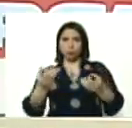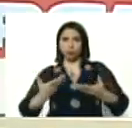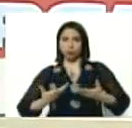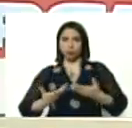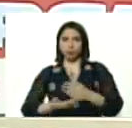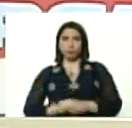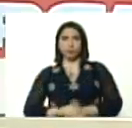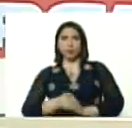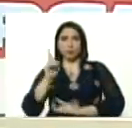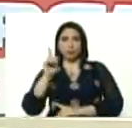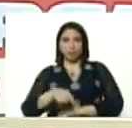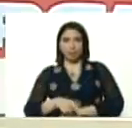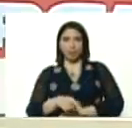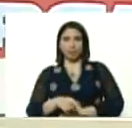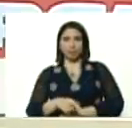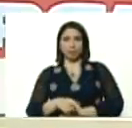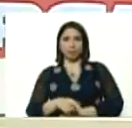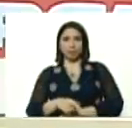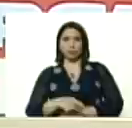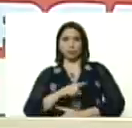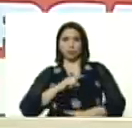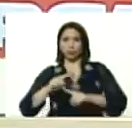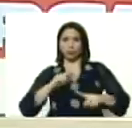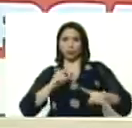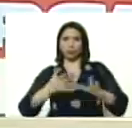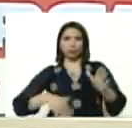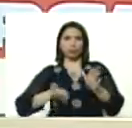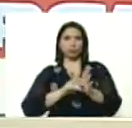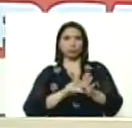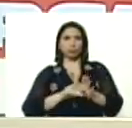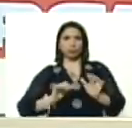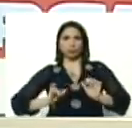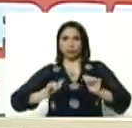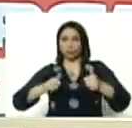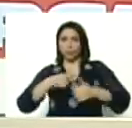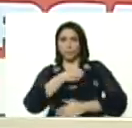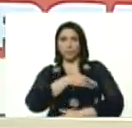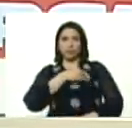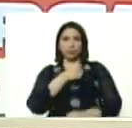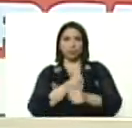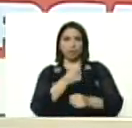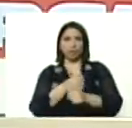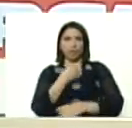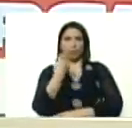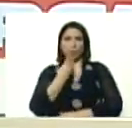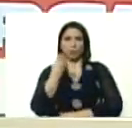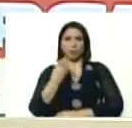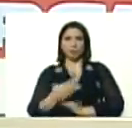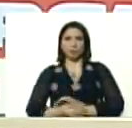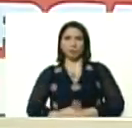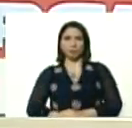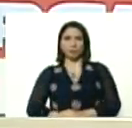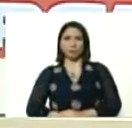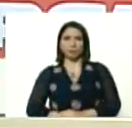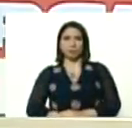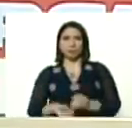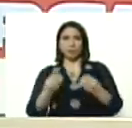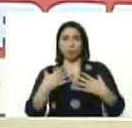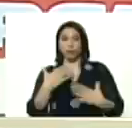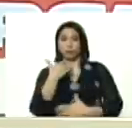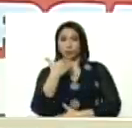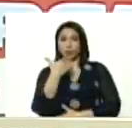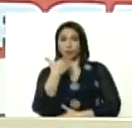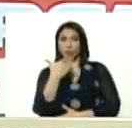también la instrucción para el relanzamiento, de la misión chamba juvenil, bueno, de cara pues,